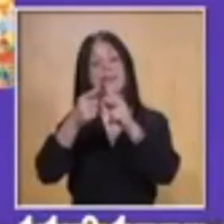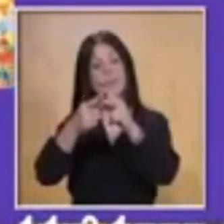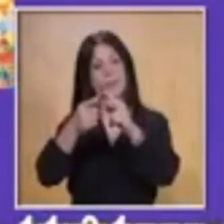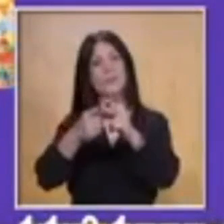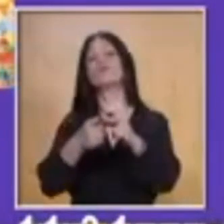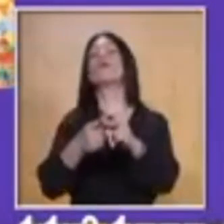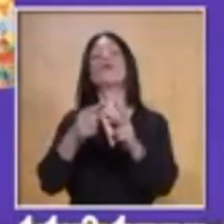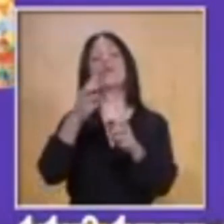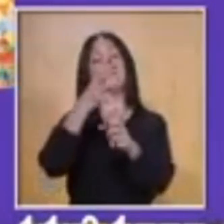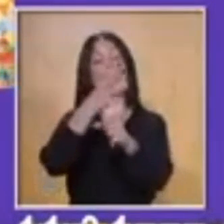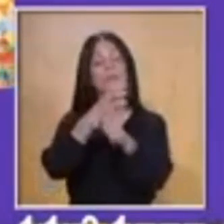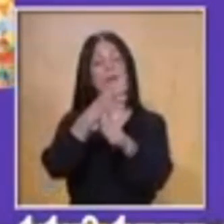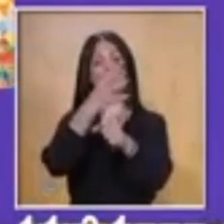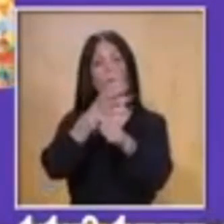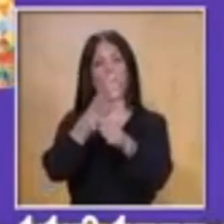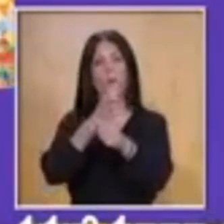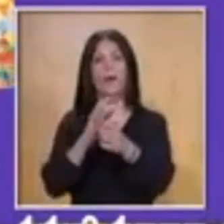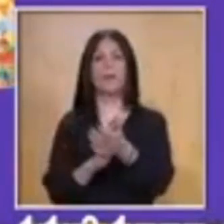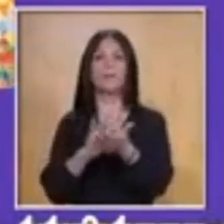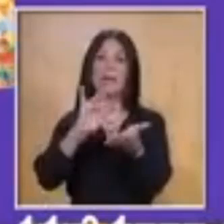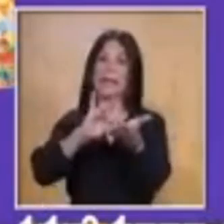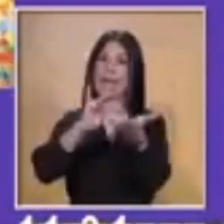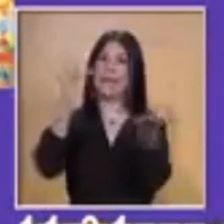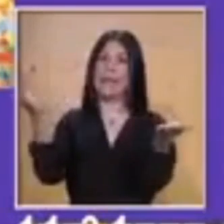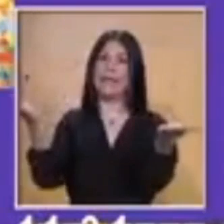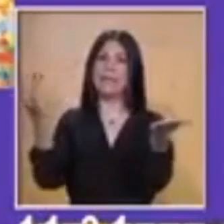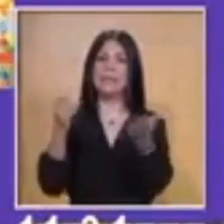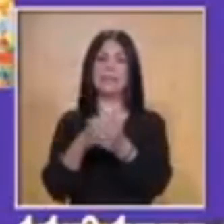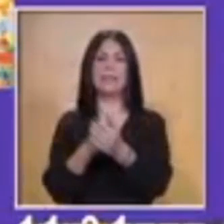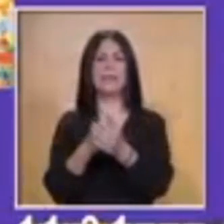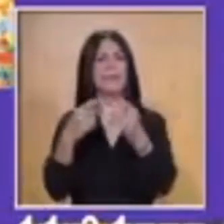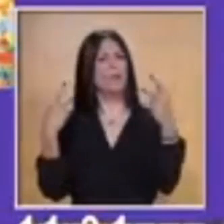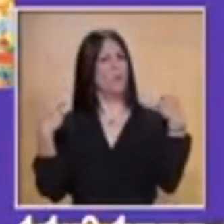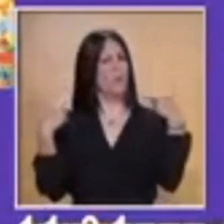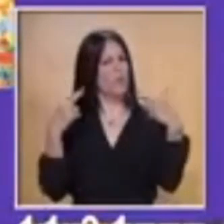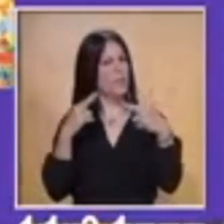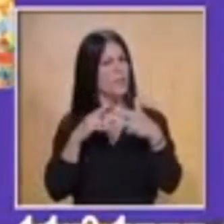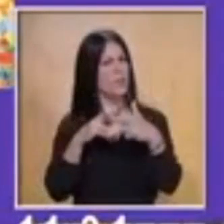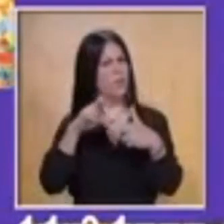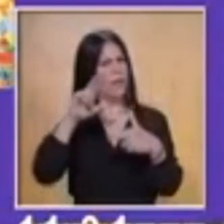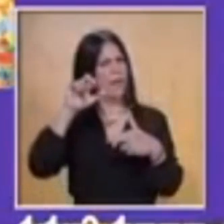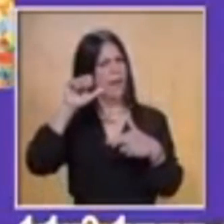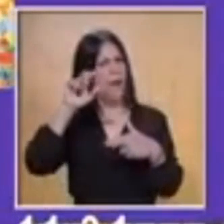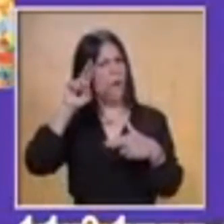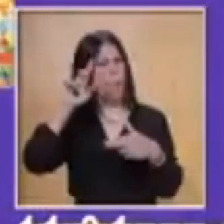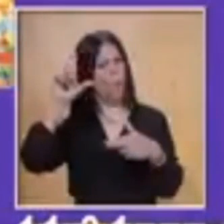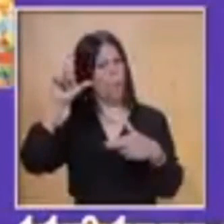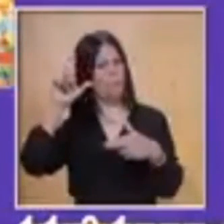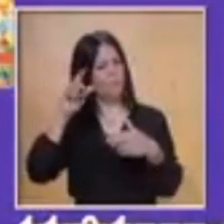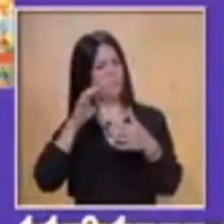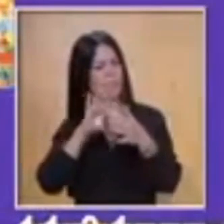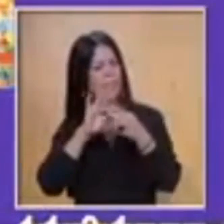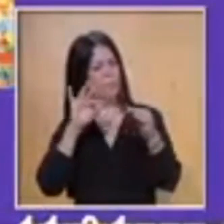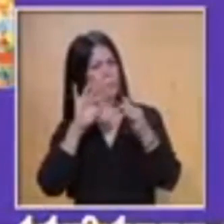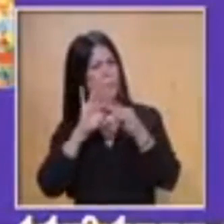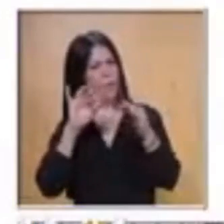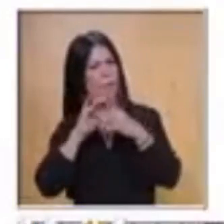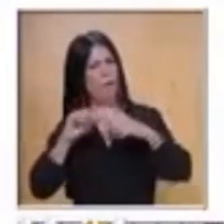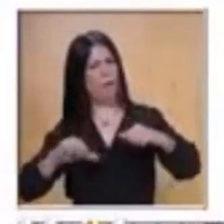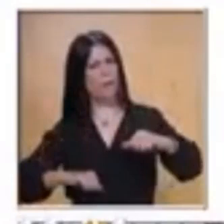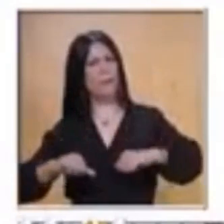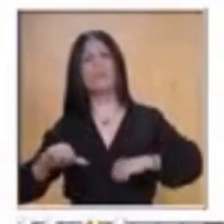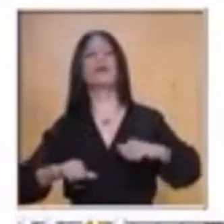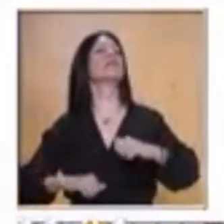grado de primaria. Muy bien, agradecemos la colaboración del maestro Raúl López por el desarrollo de este tema. Y ahora sí, vamos a